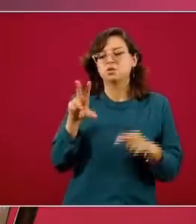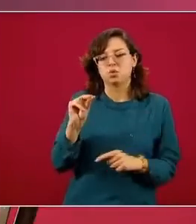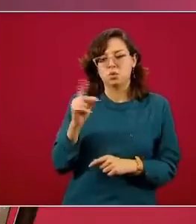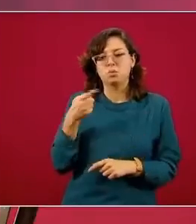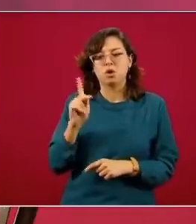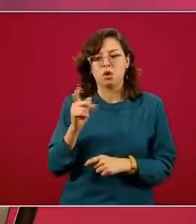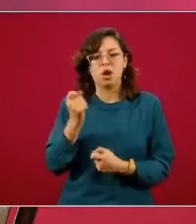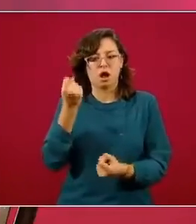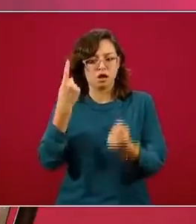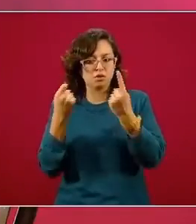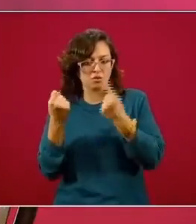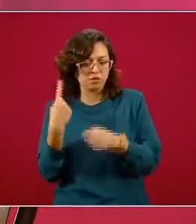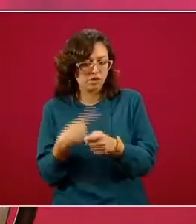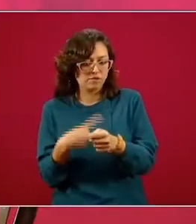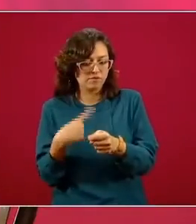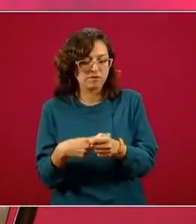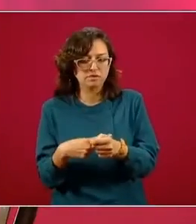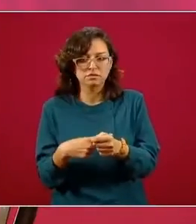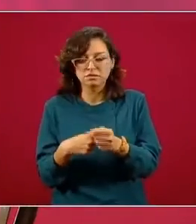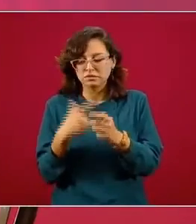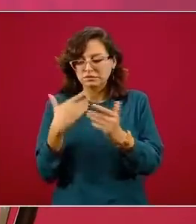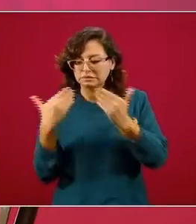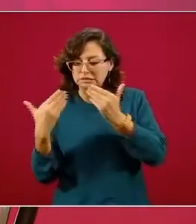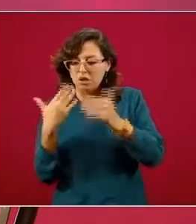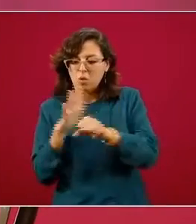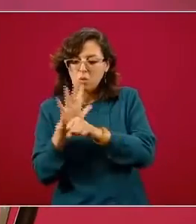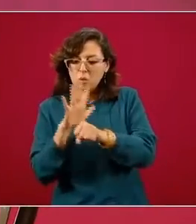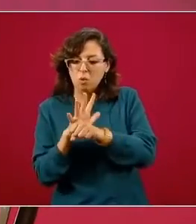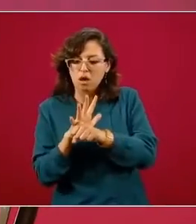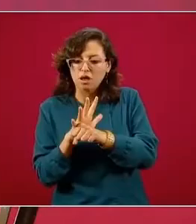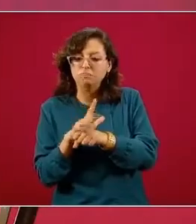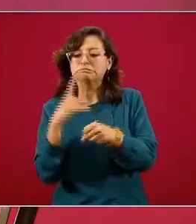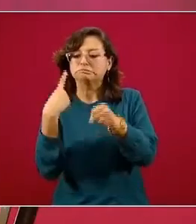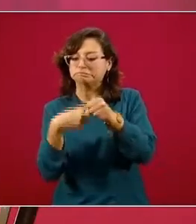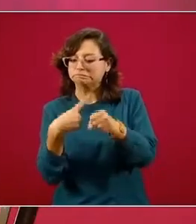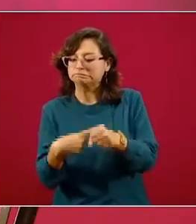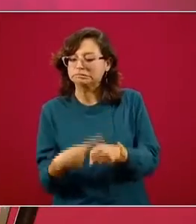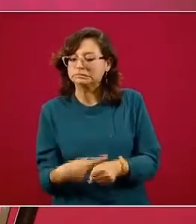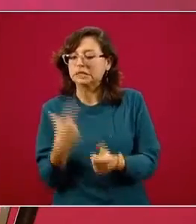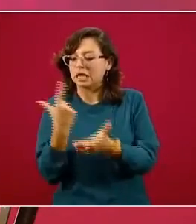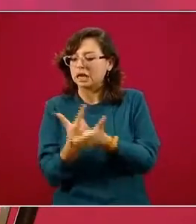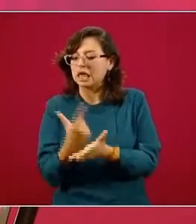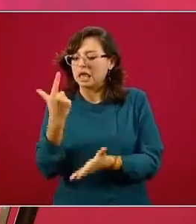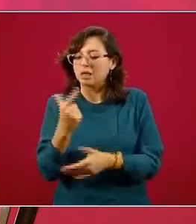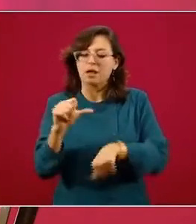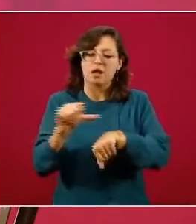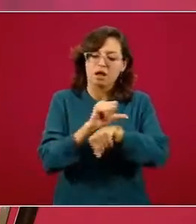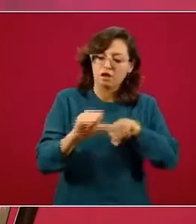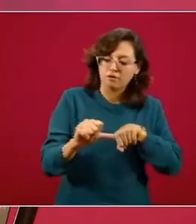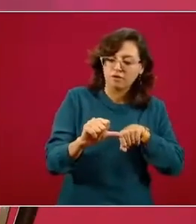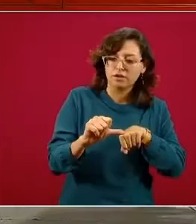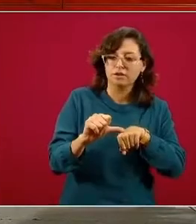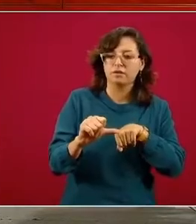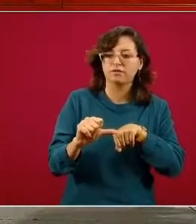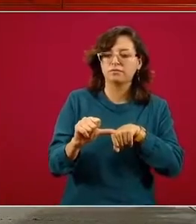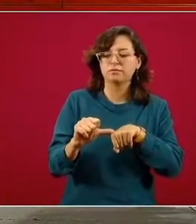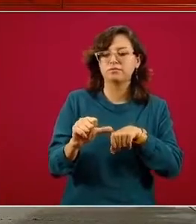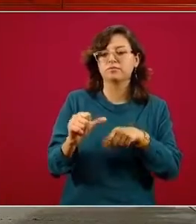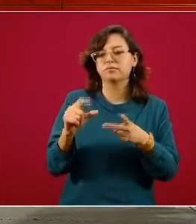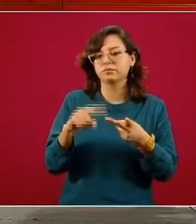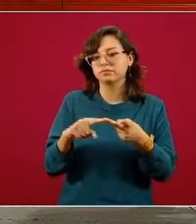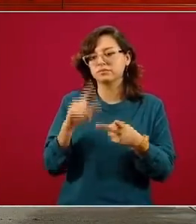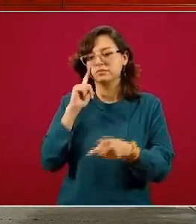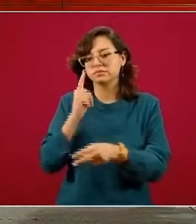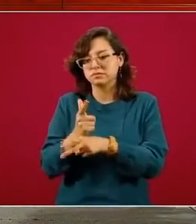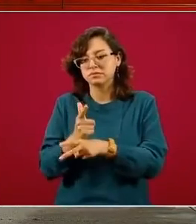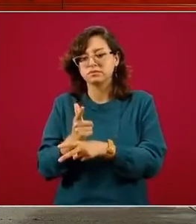pero se seleccionaron, después de un cuidadoso análisis, aquellas condiciones, tanto quirúrgicas, en un par de casos, como